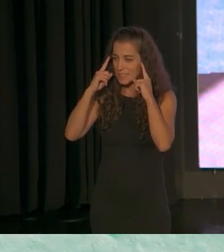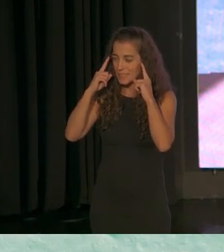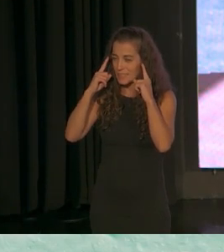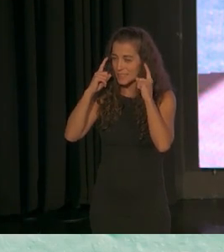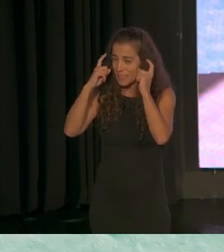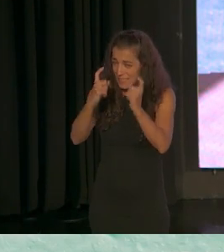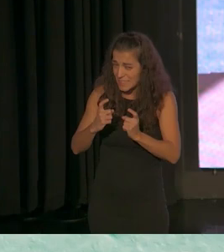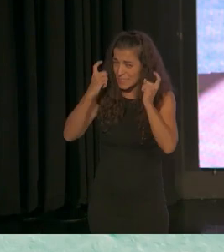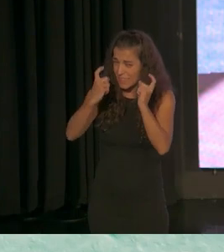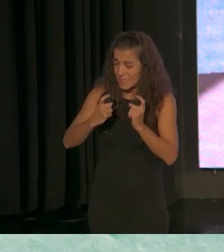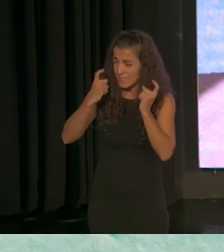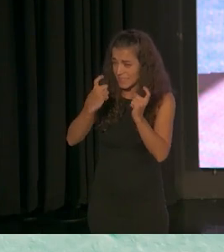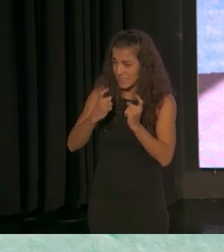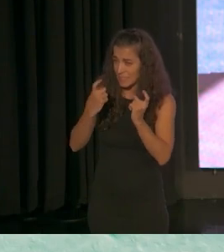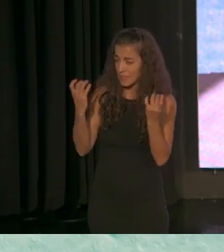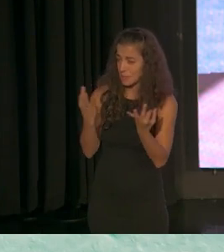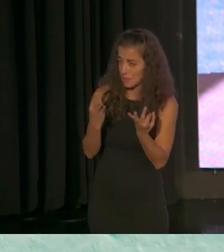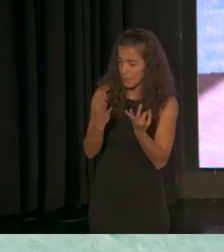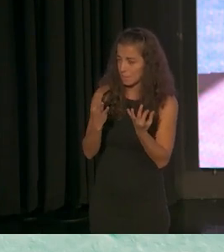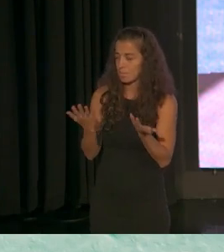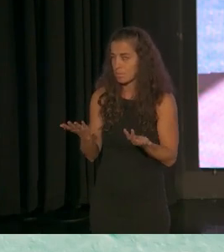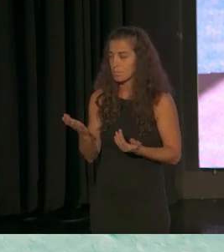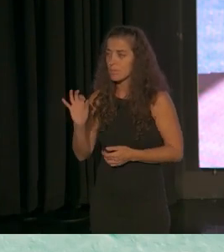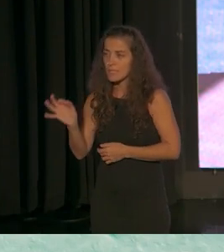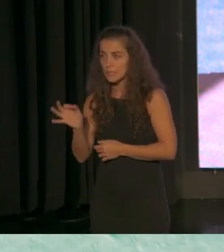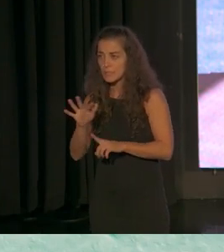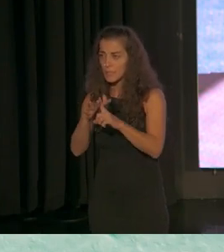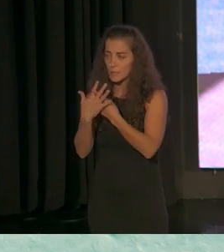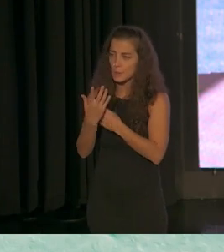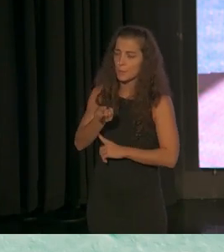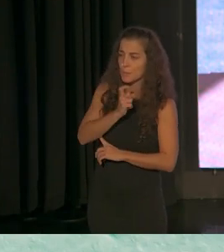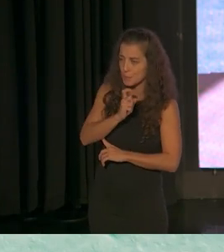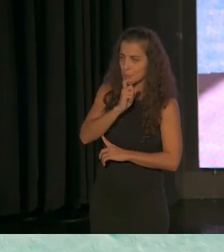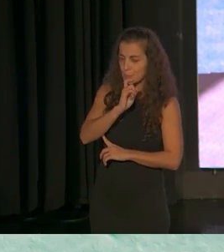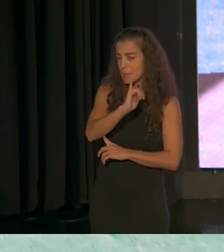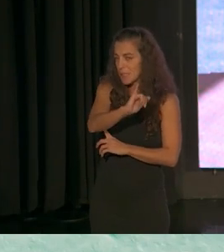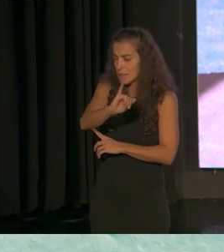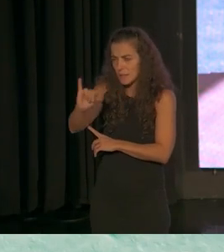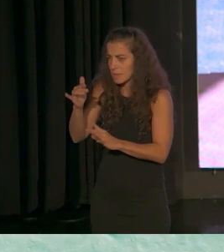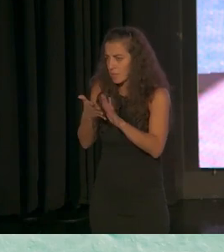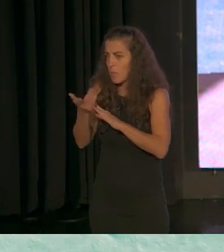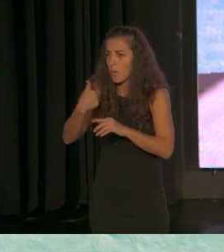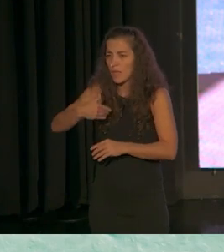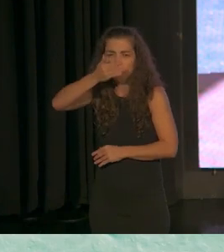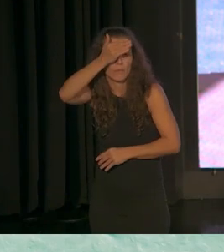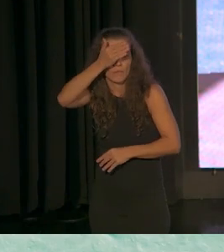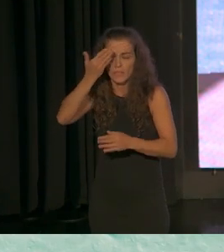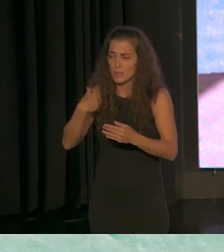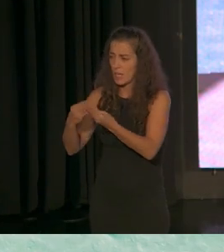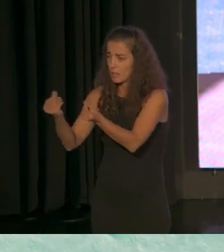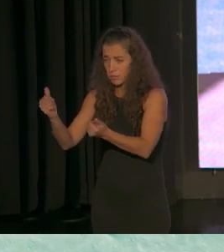conceptos que es verdad que las dificultades existen y no por ignorarlas dejan pero